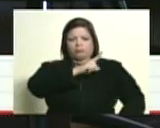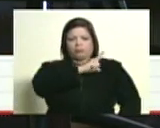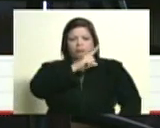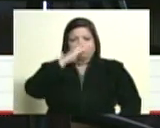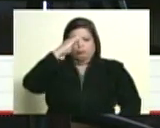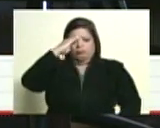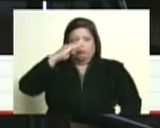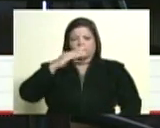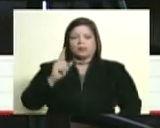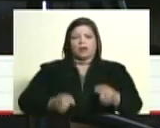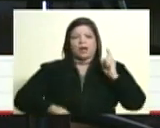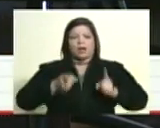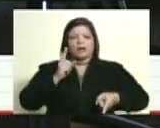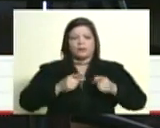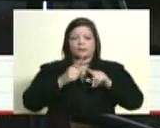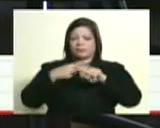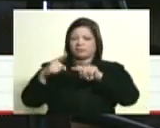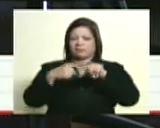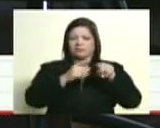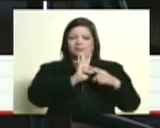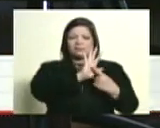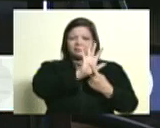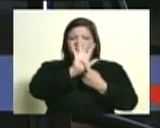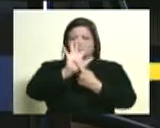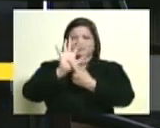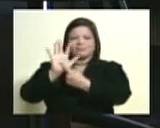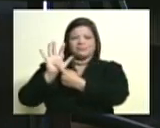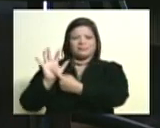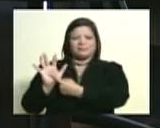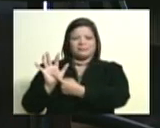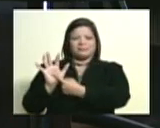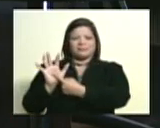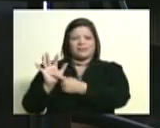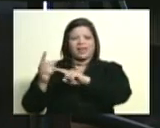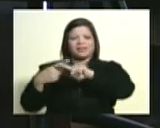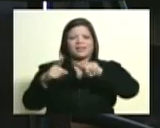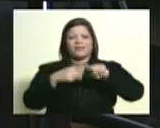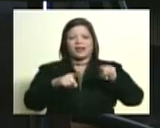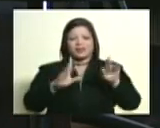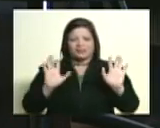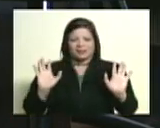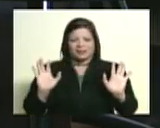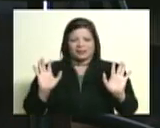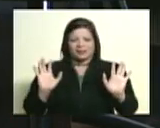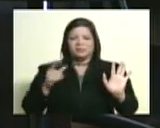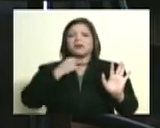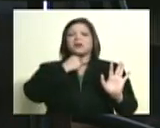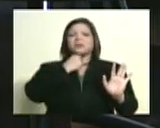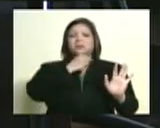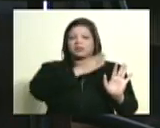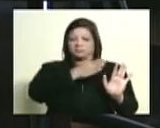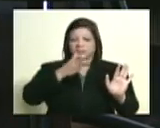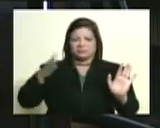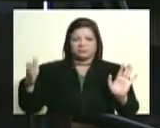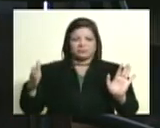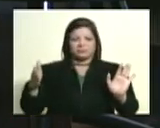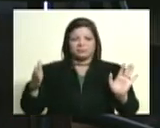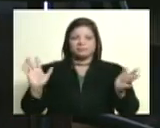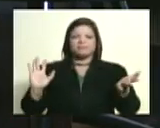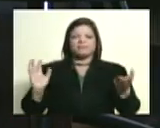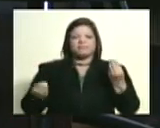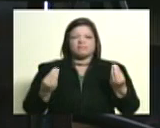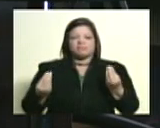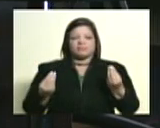como que una representación de Bolívar con sus distintas facetas para todos los gustos. Sí. Digamos que